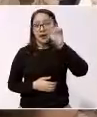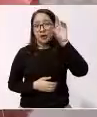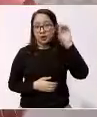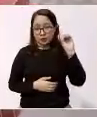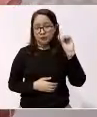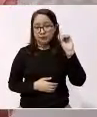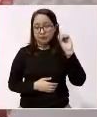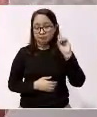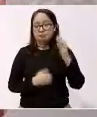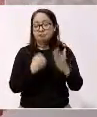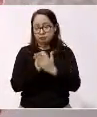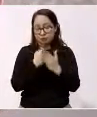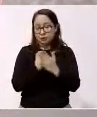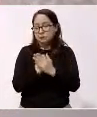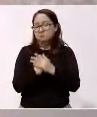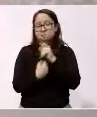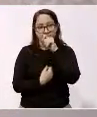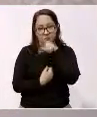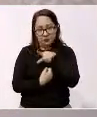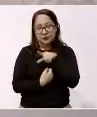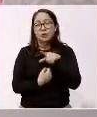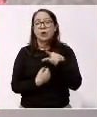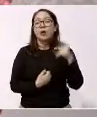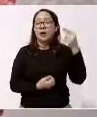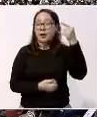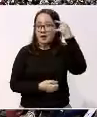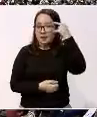y Campeche y Tabasco.